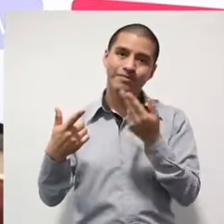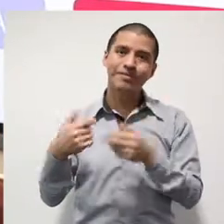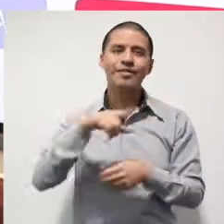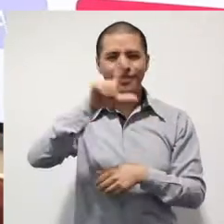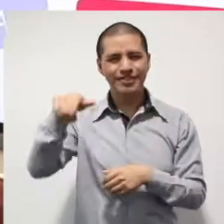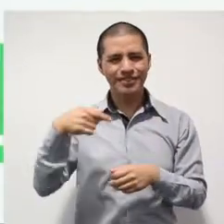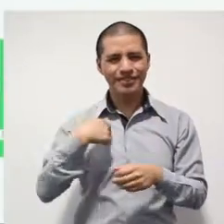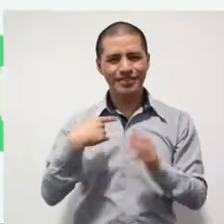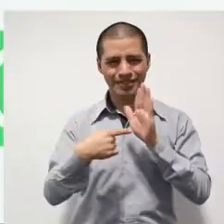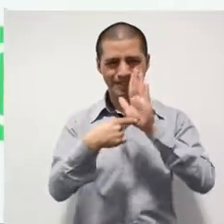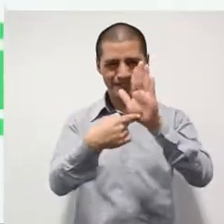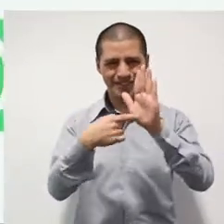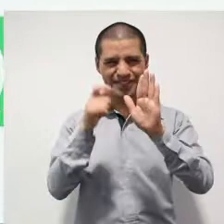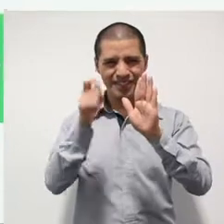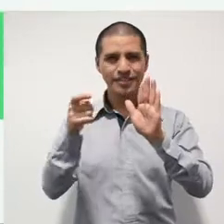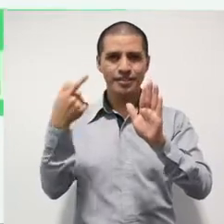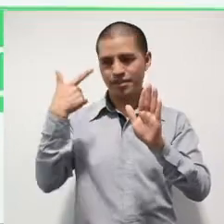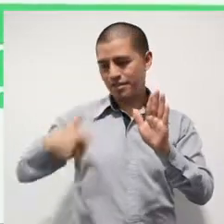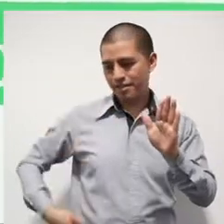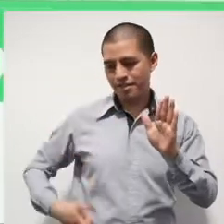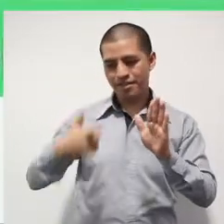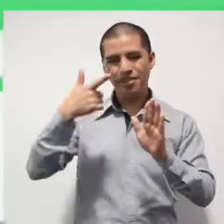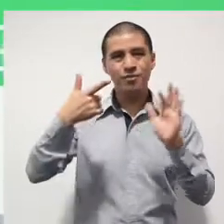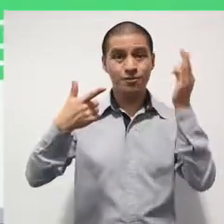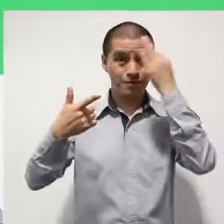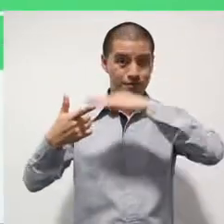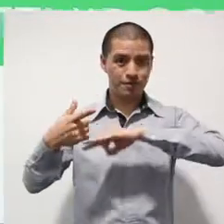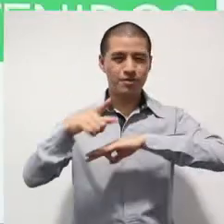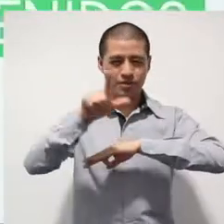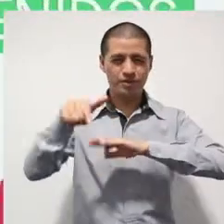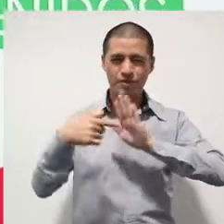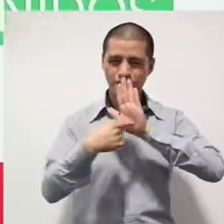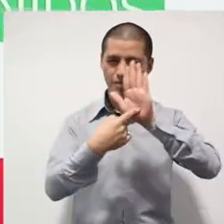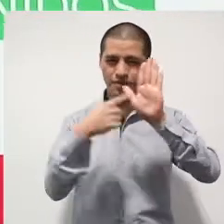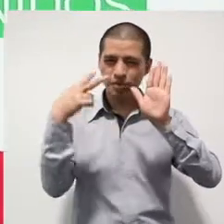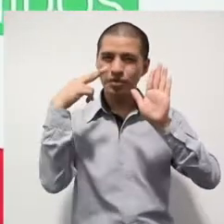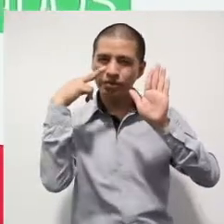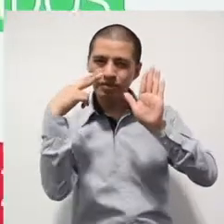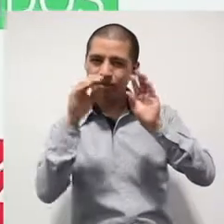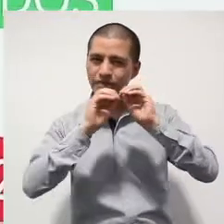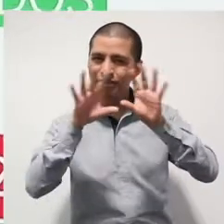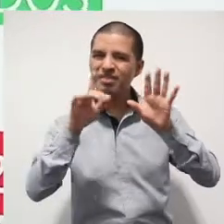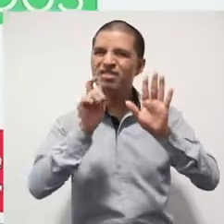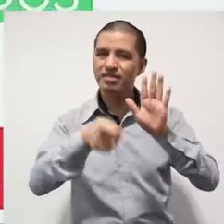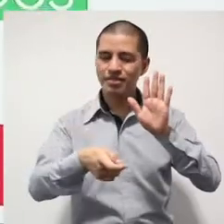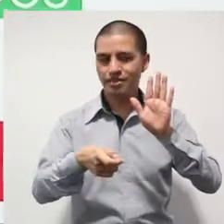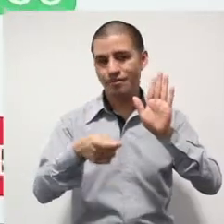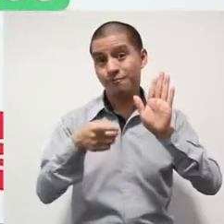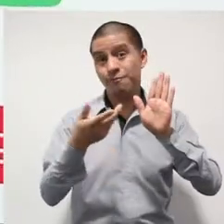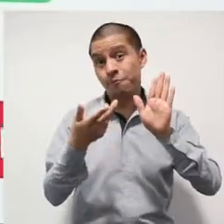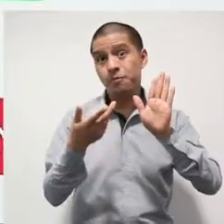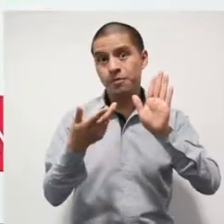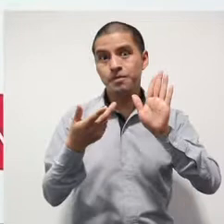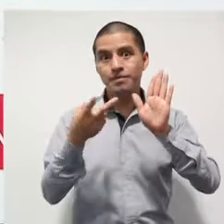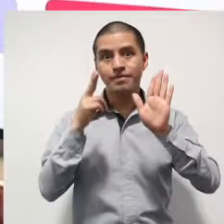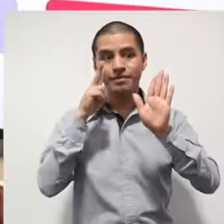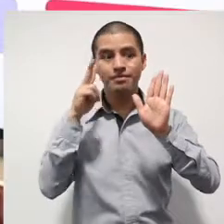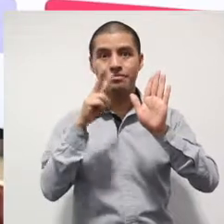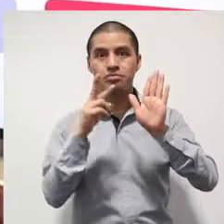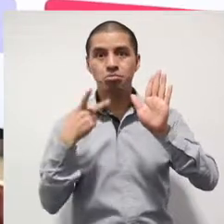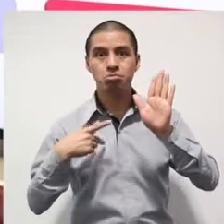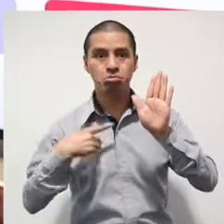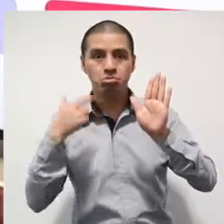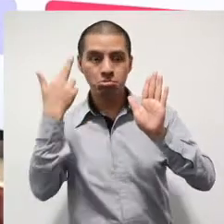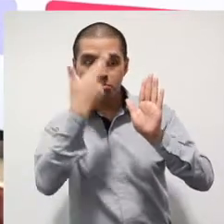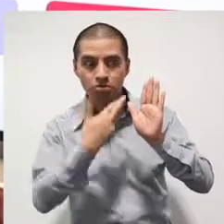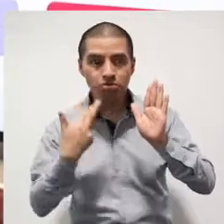La próxima vez te voy a mostrar el arma réplica para que veas tú así, a simple vista, pues sí, si alguien